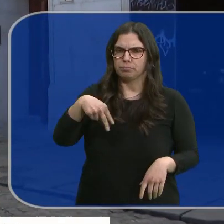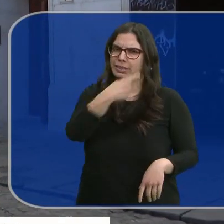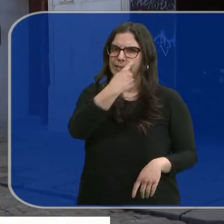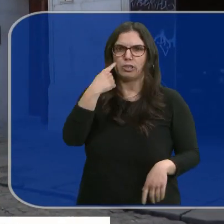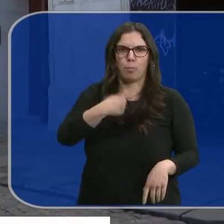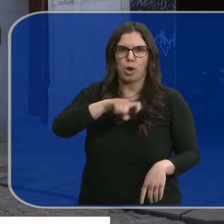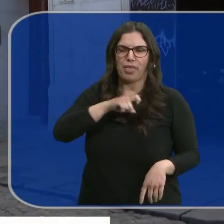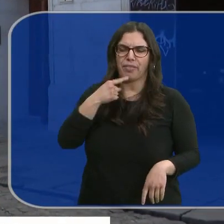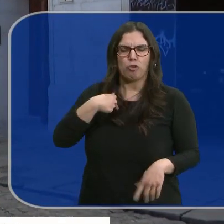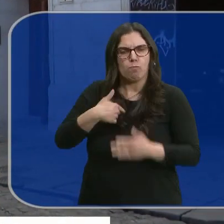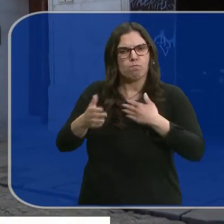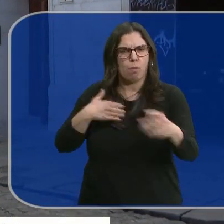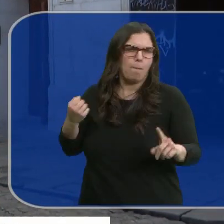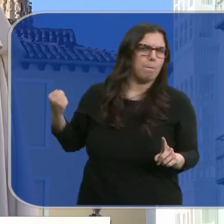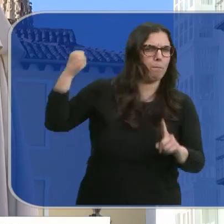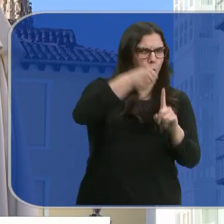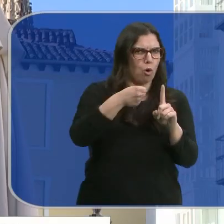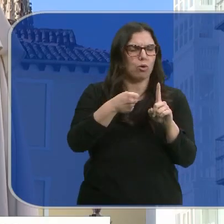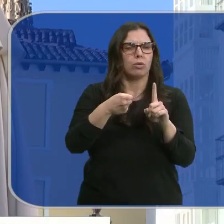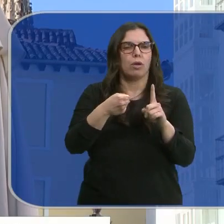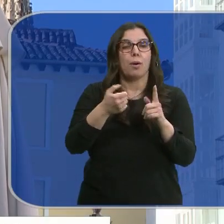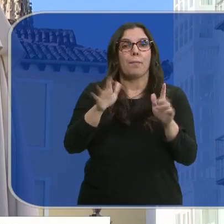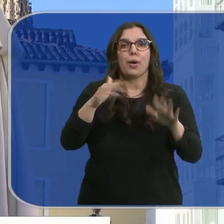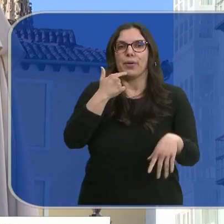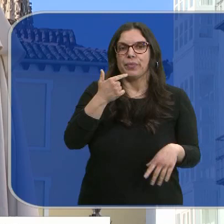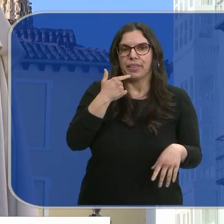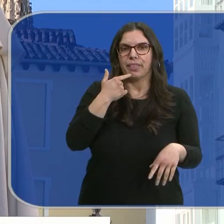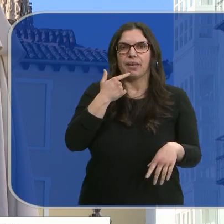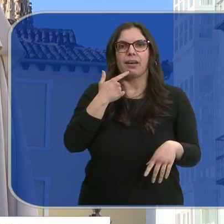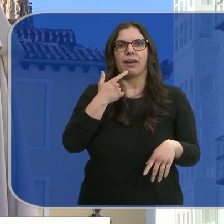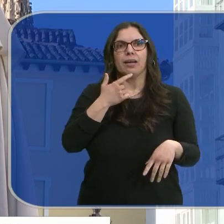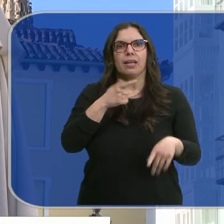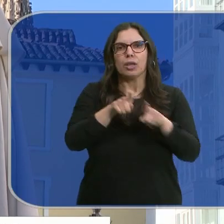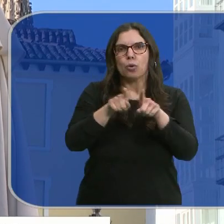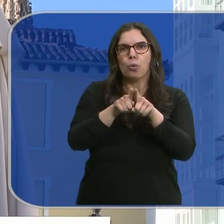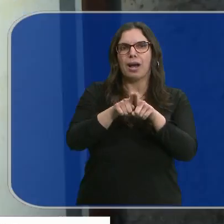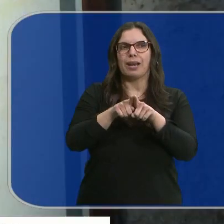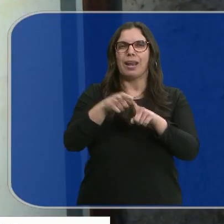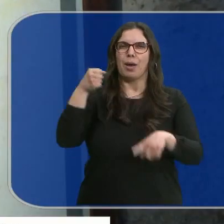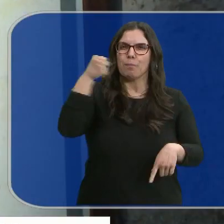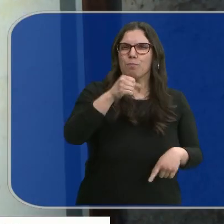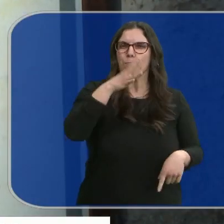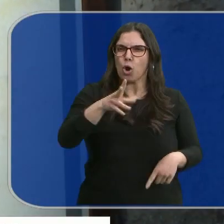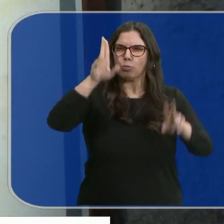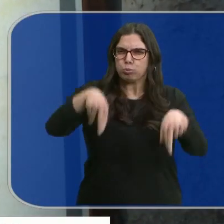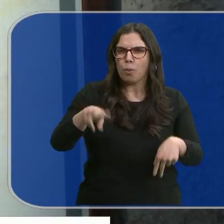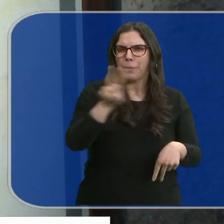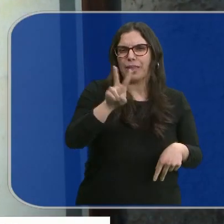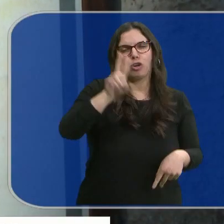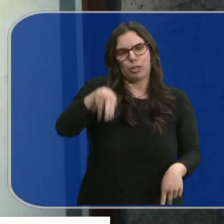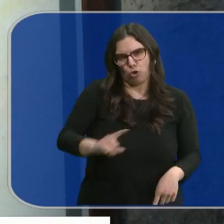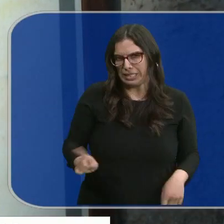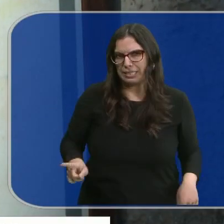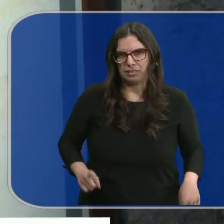policía ser el autor material del puñetazo, aunque sin embargo dijo que no lo hizo por el hecho de que la víctima fuera de Valladolid.